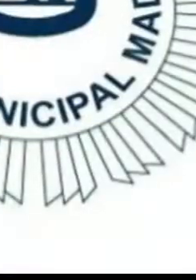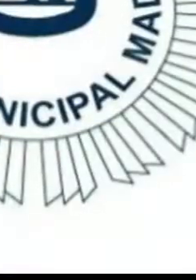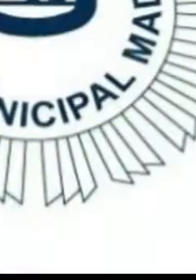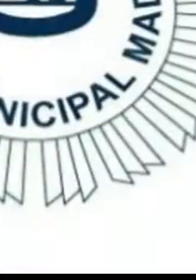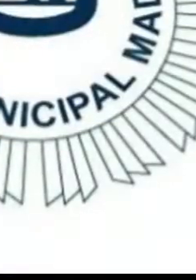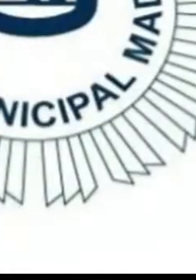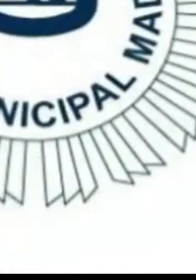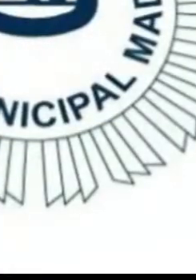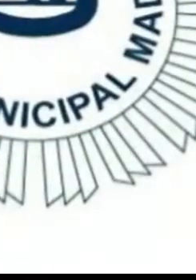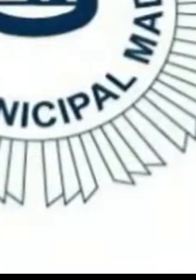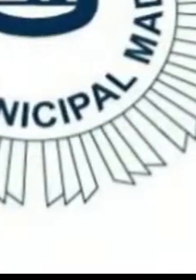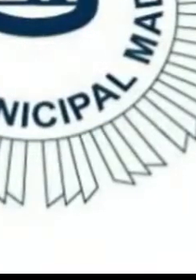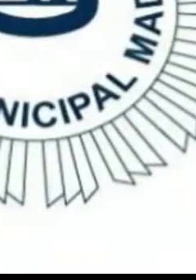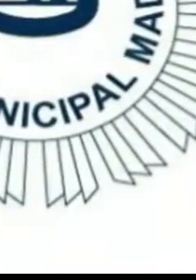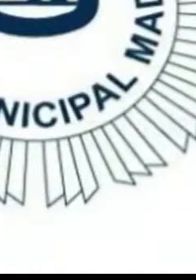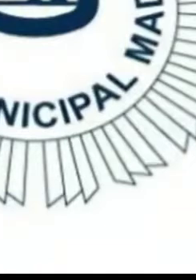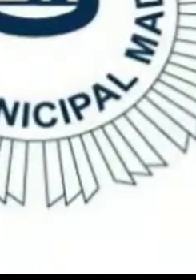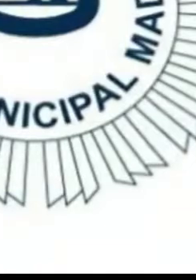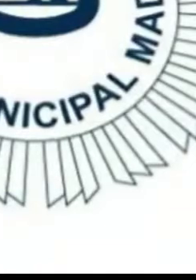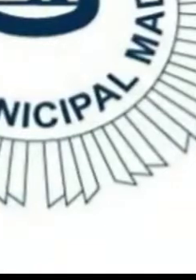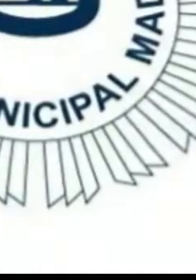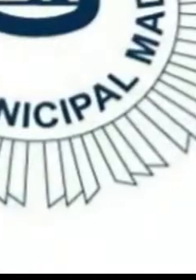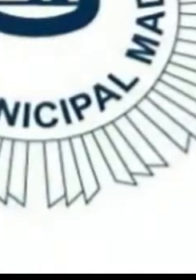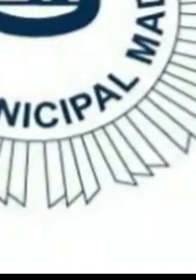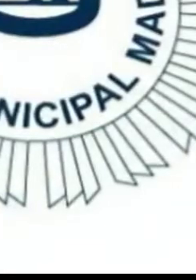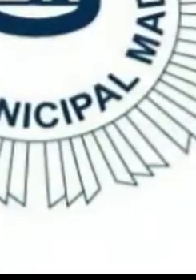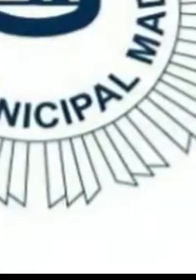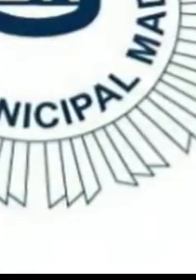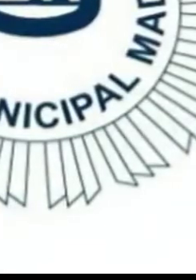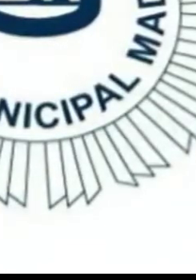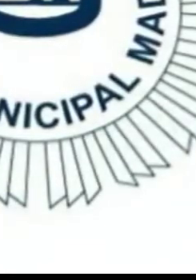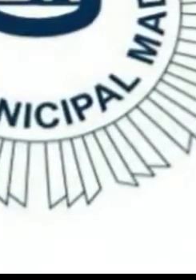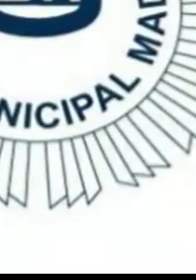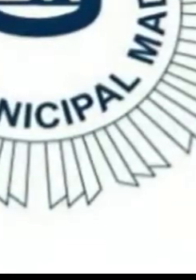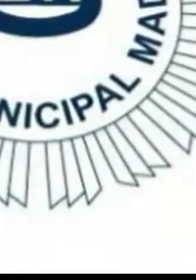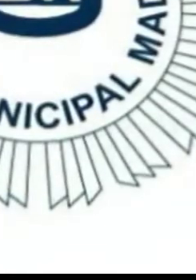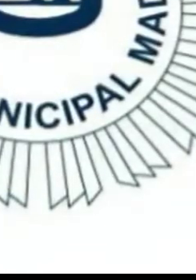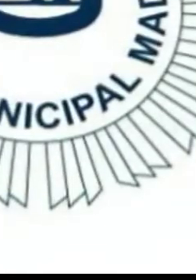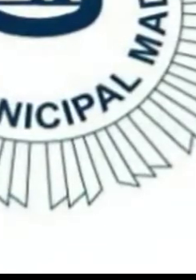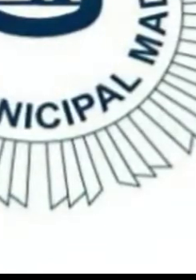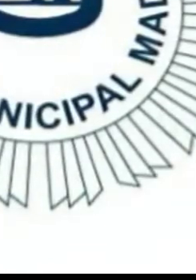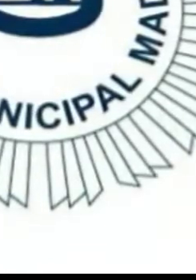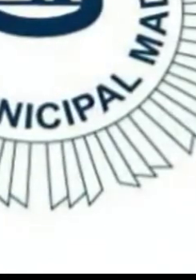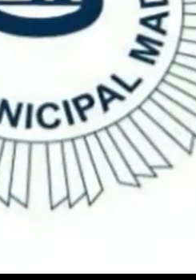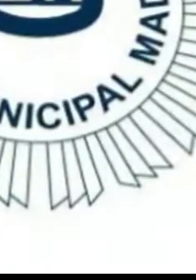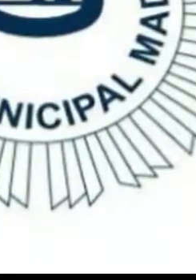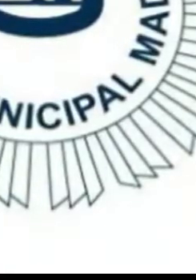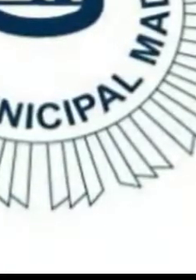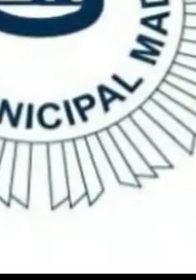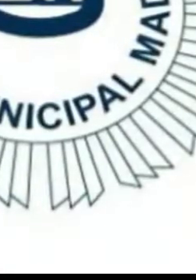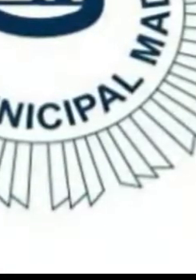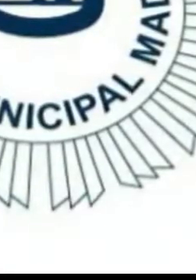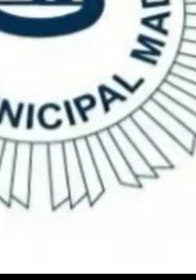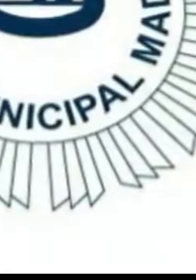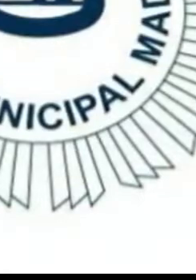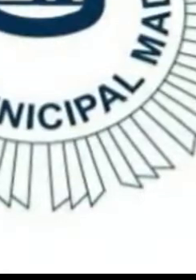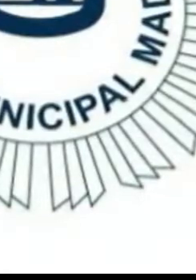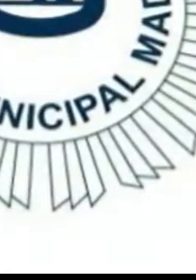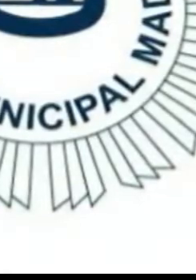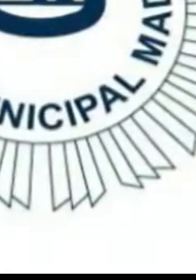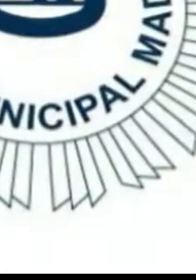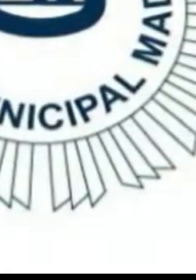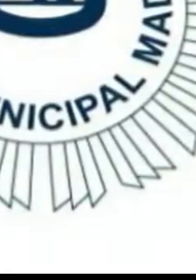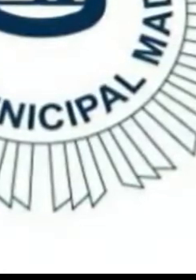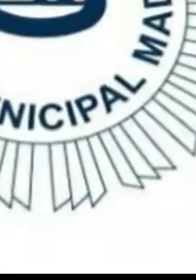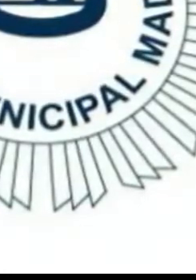internas del cuerpo para vigilancia e inspección, incluyendo la modificación del actual acta, un registro de infracciones, una